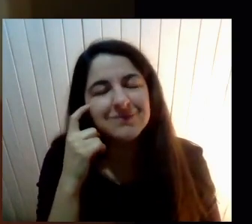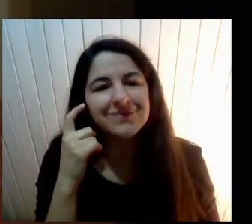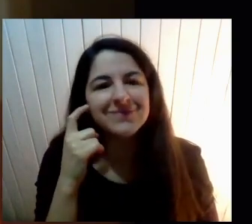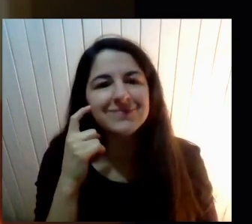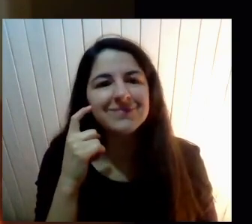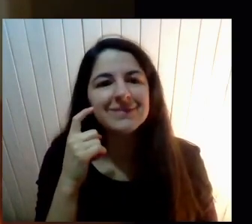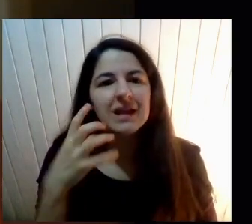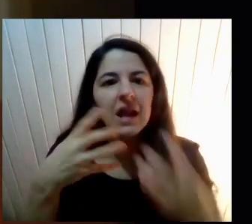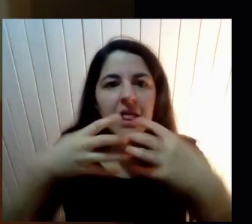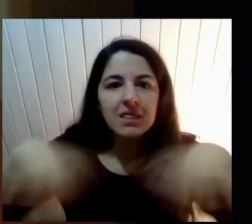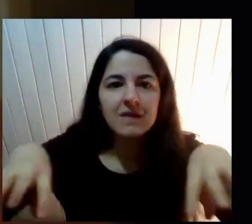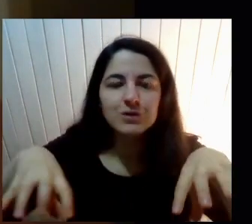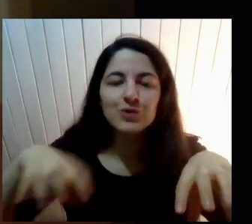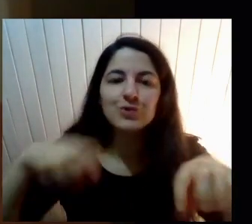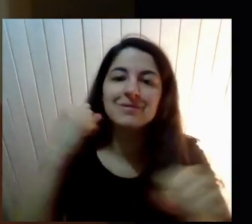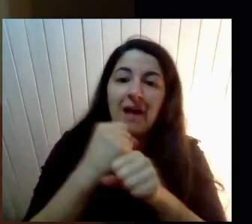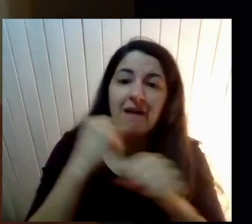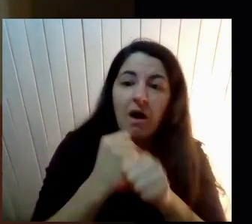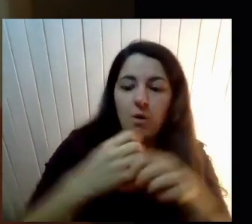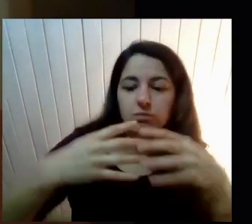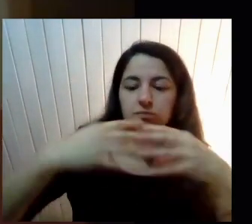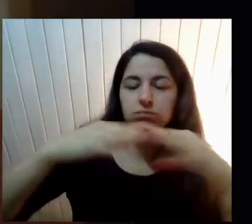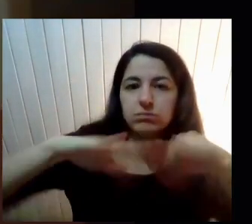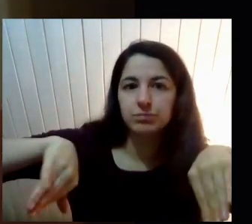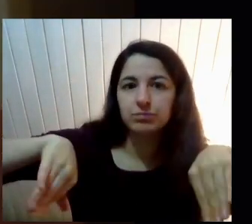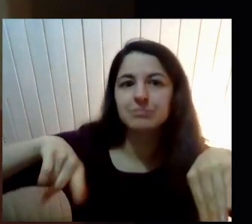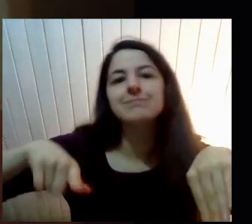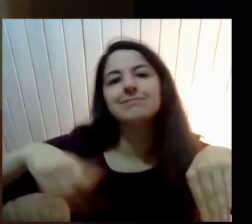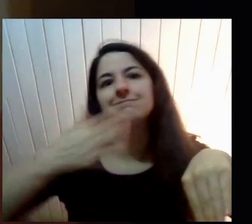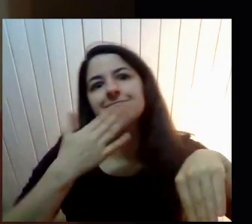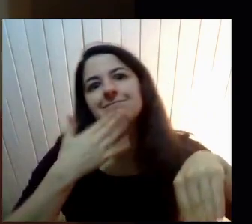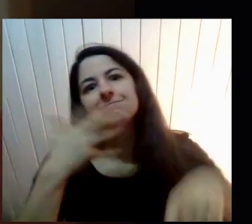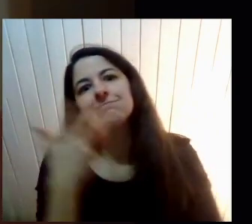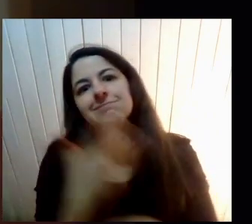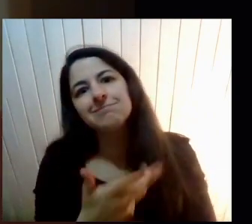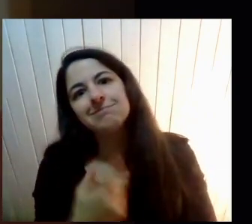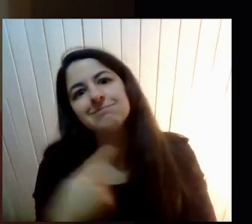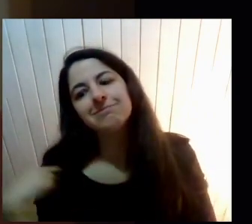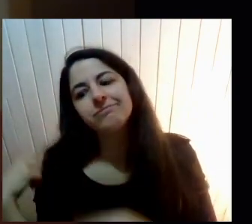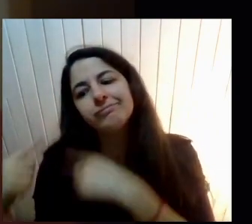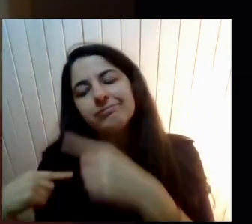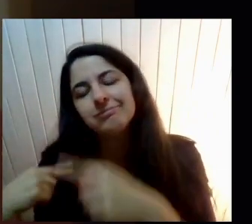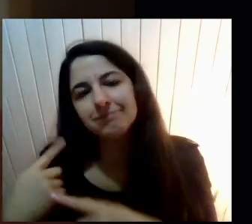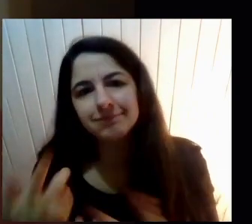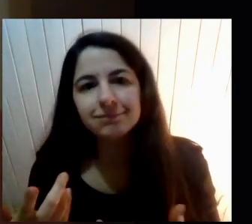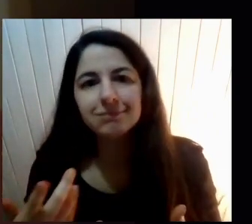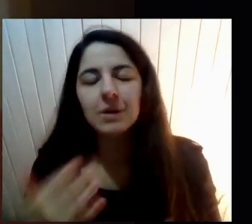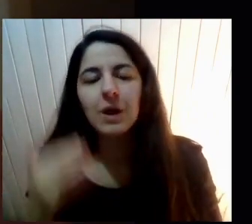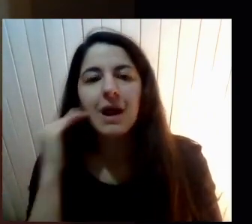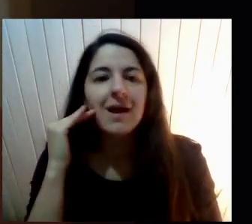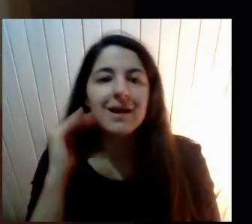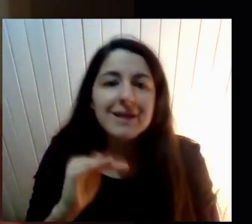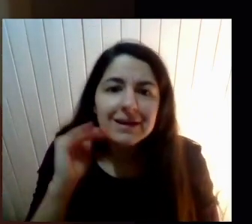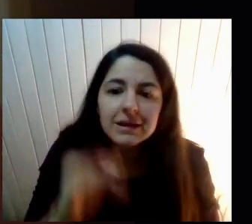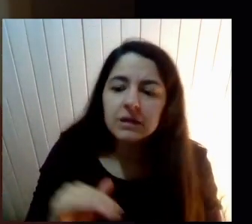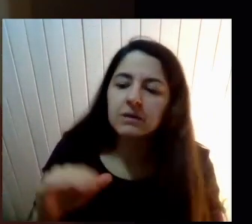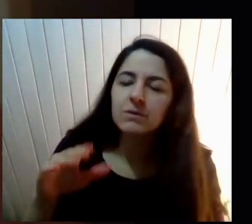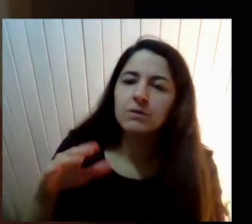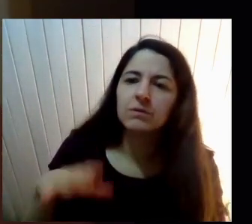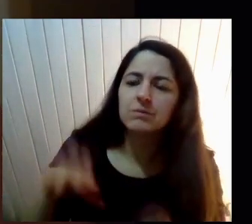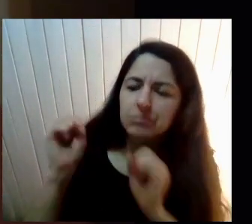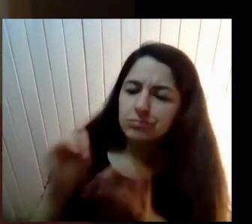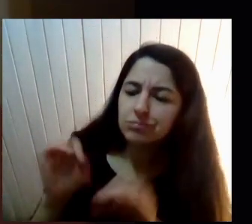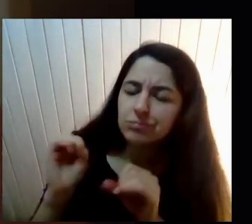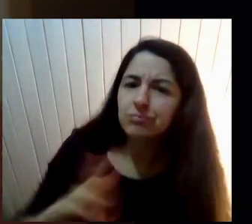Y también con ello El cómo Con una educación Que desde la infancia Debería estar planteada Como crítica ¿Cierto? A estas etiquetas